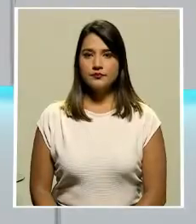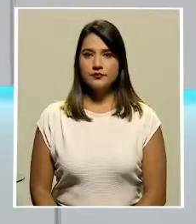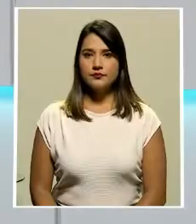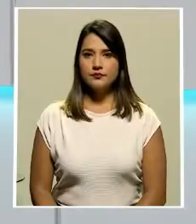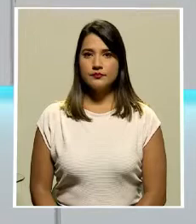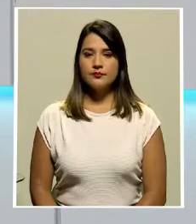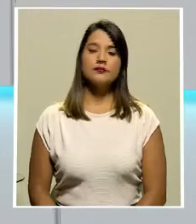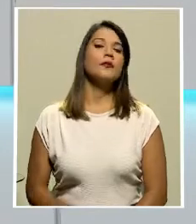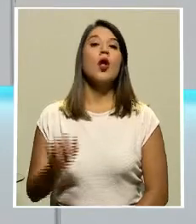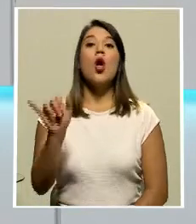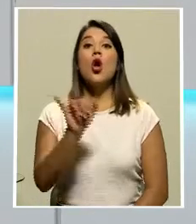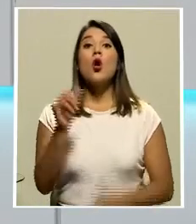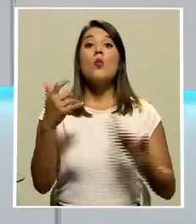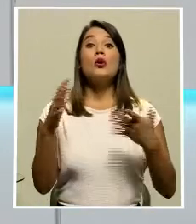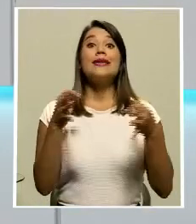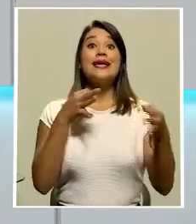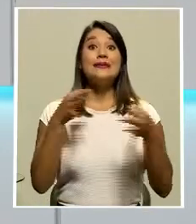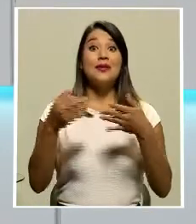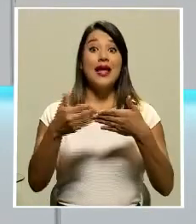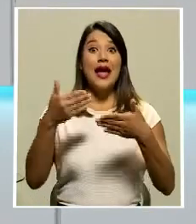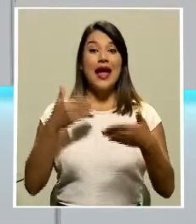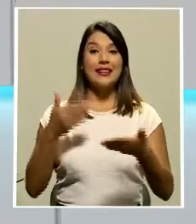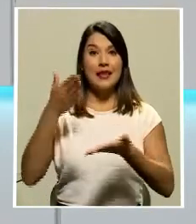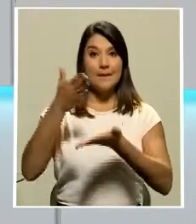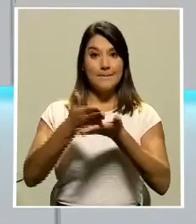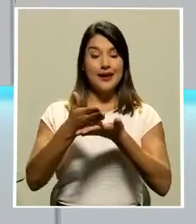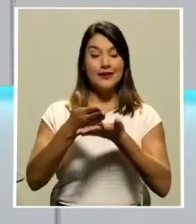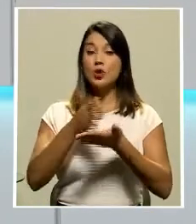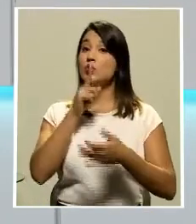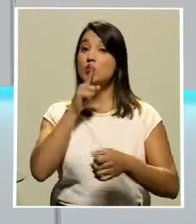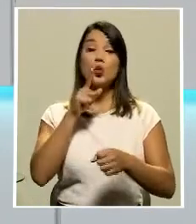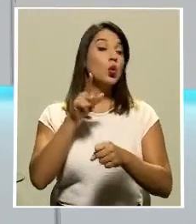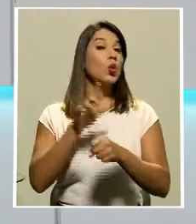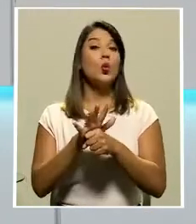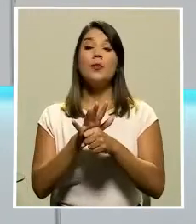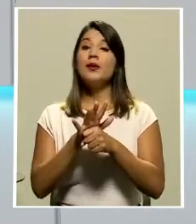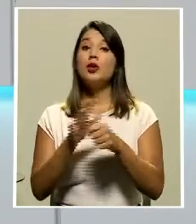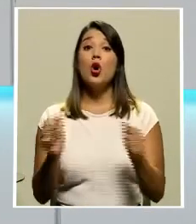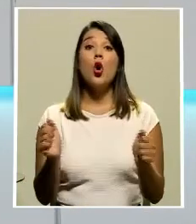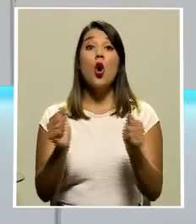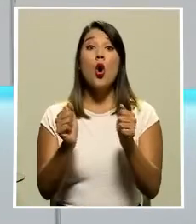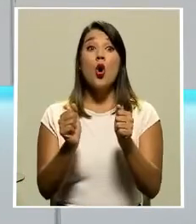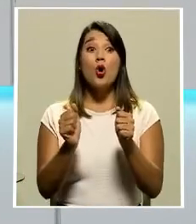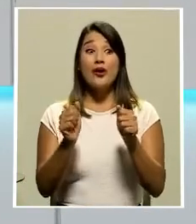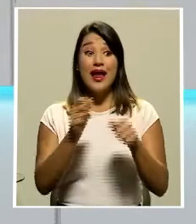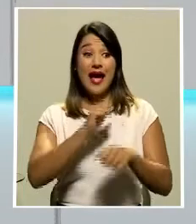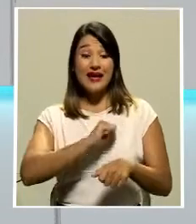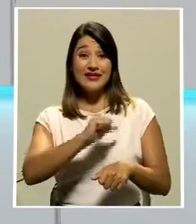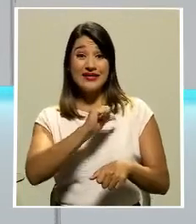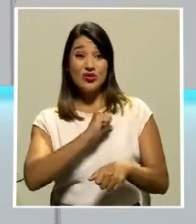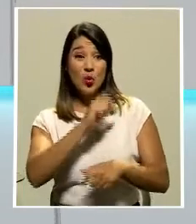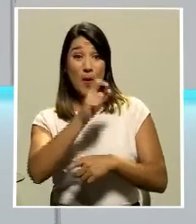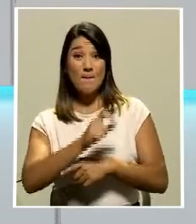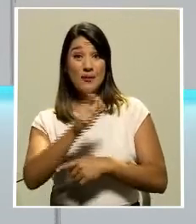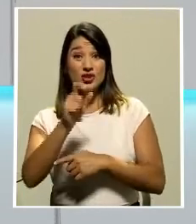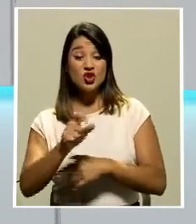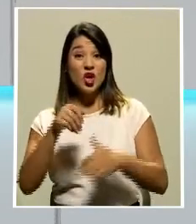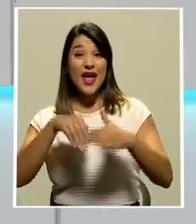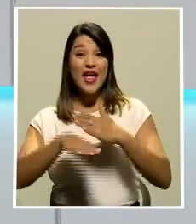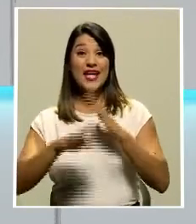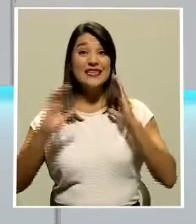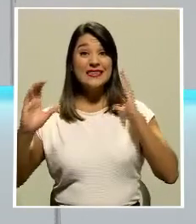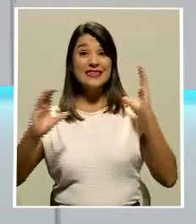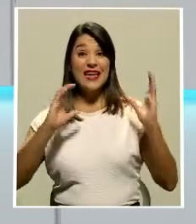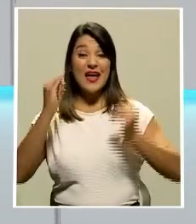Como le adelantábamos antes del corte, el incumplimiento de los aficionados durante los festejos de la